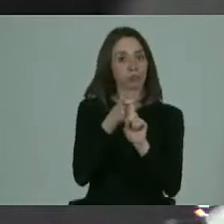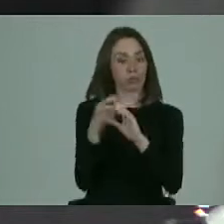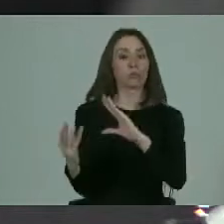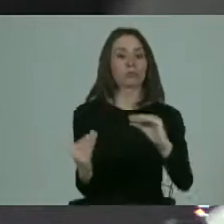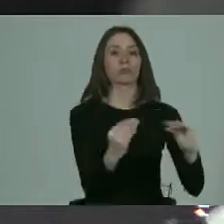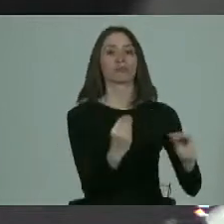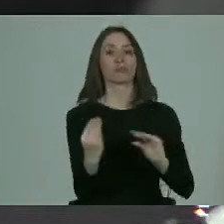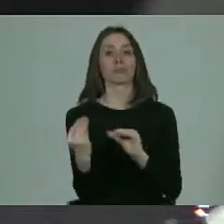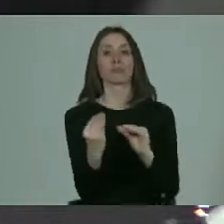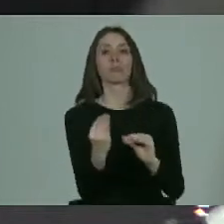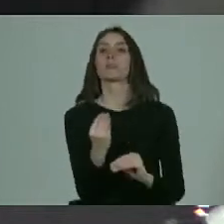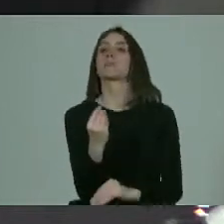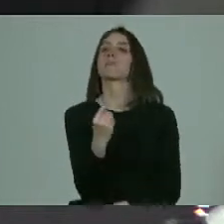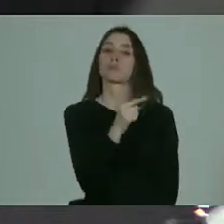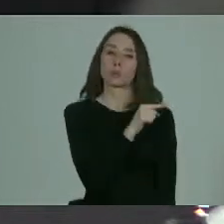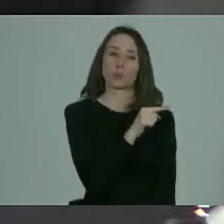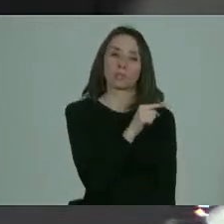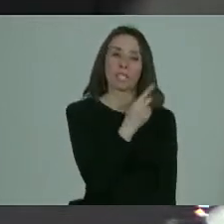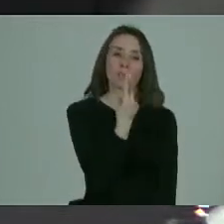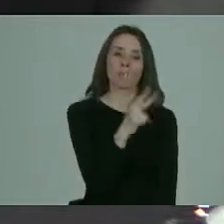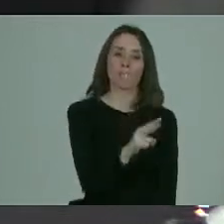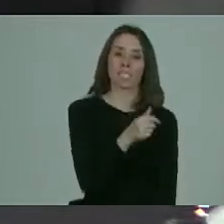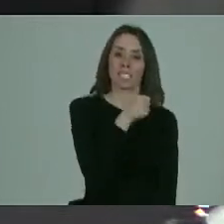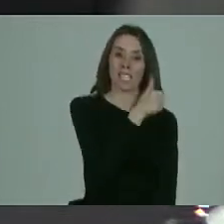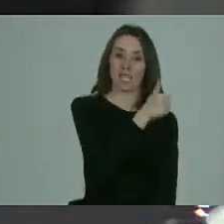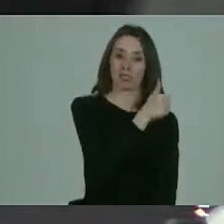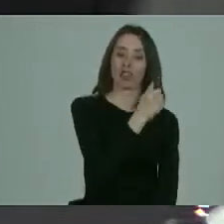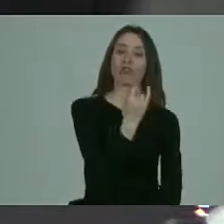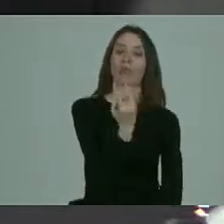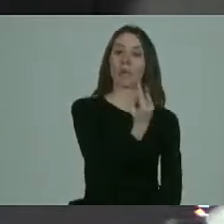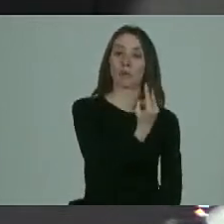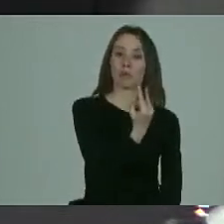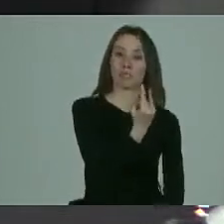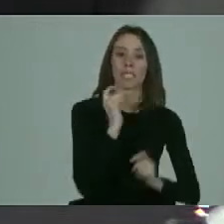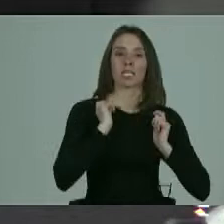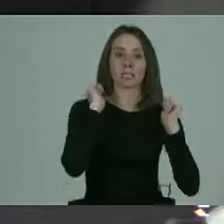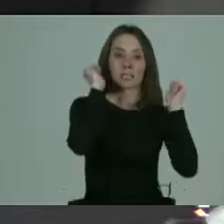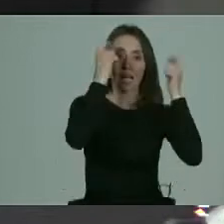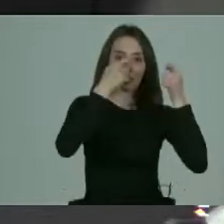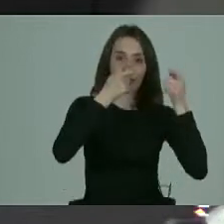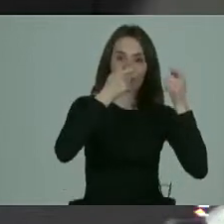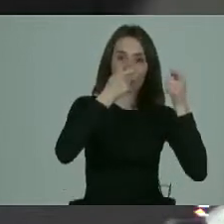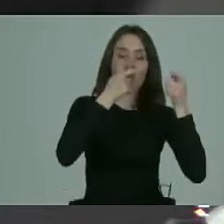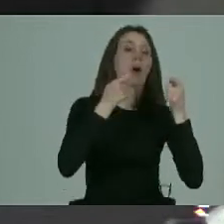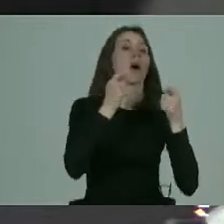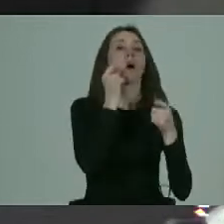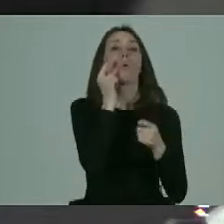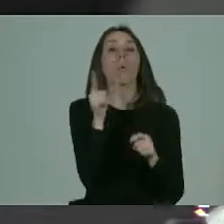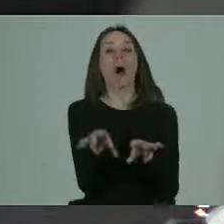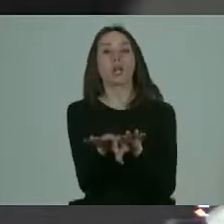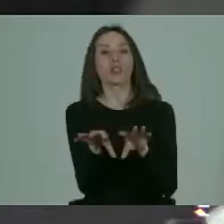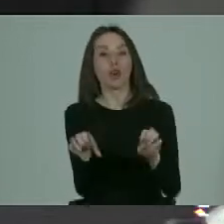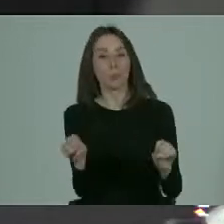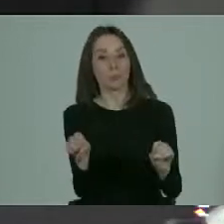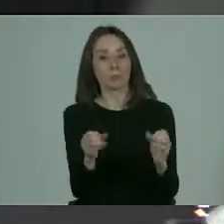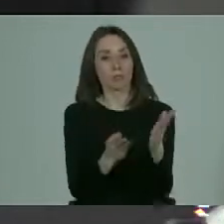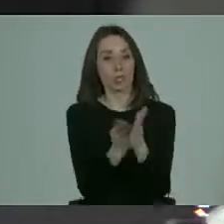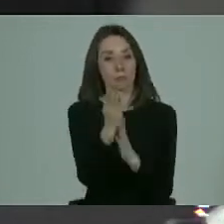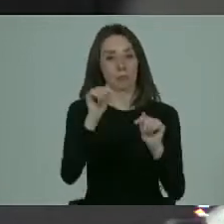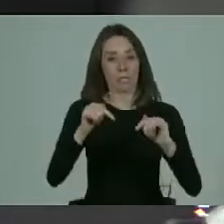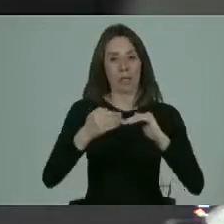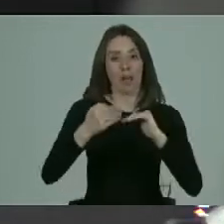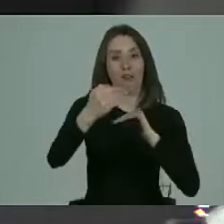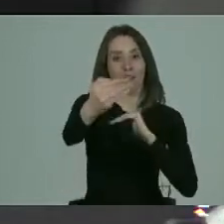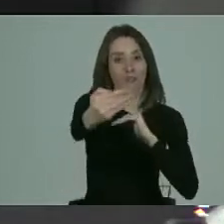me gustaría saber usted como vicerectora académica de la Universidad Santo Tomás cuál es el compromiso que a partir de hoy podría